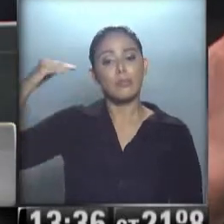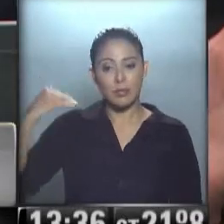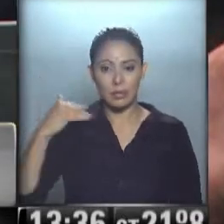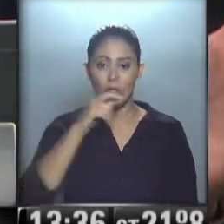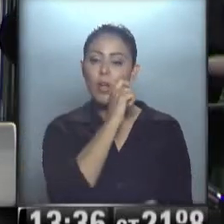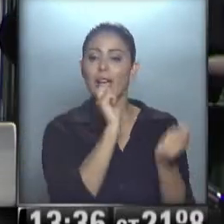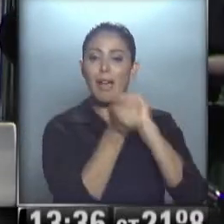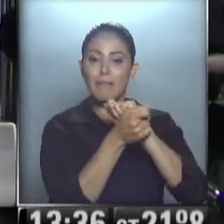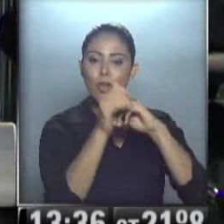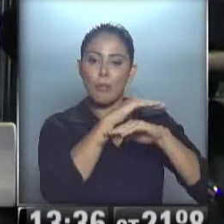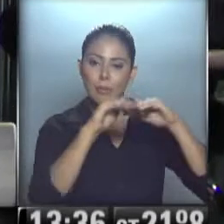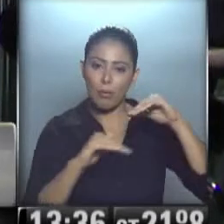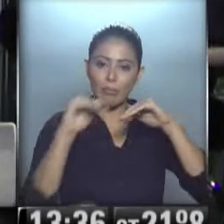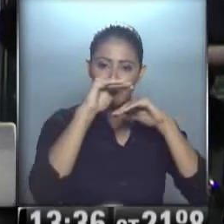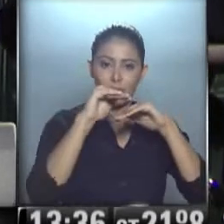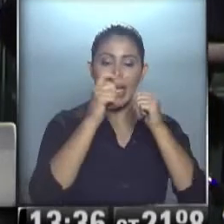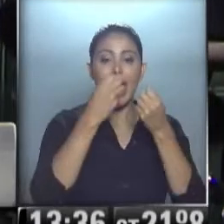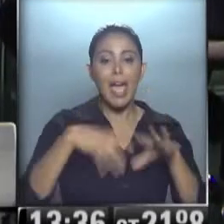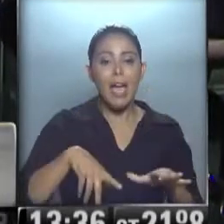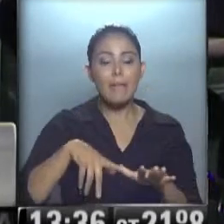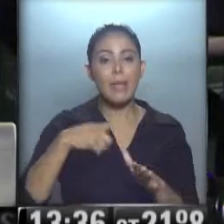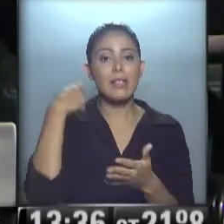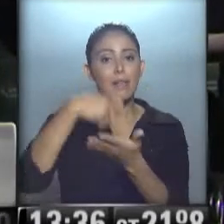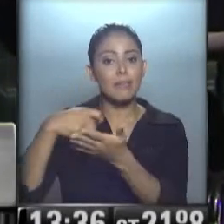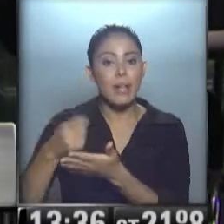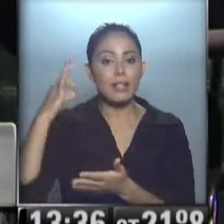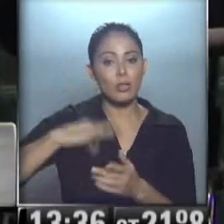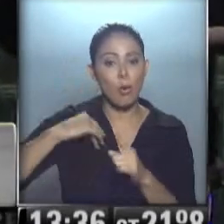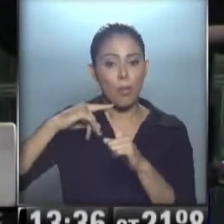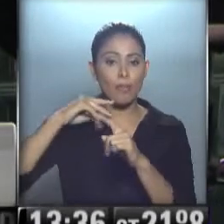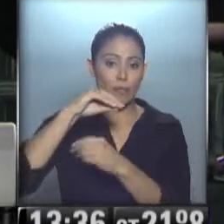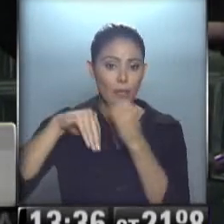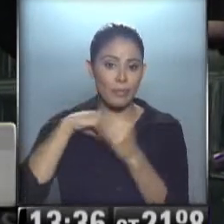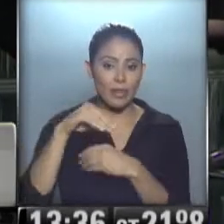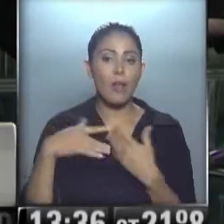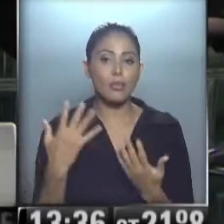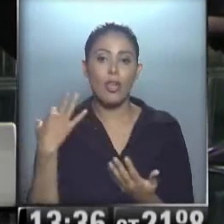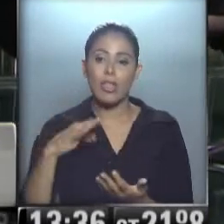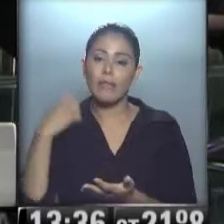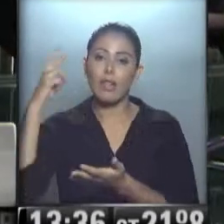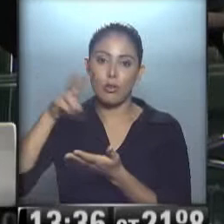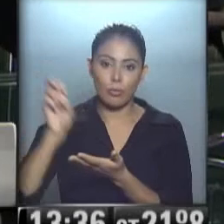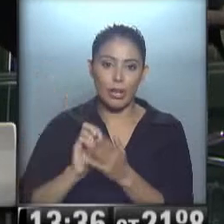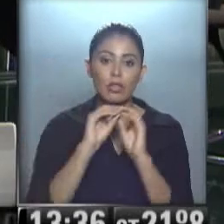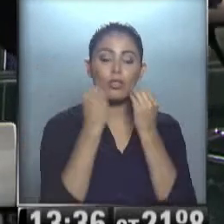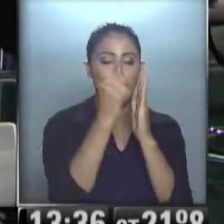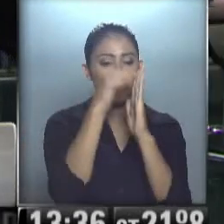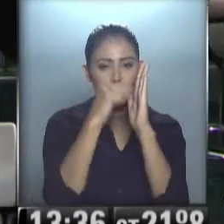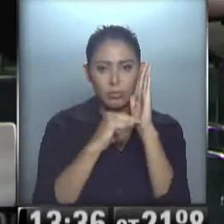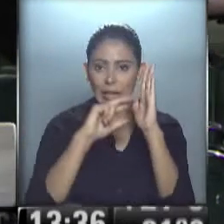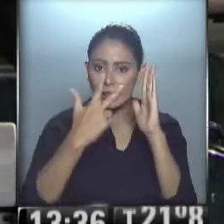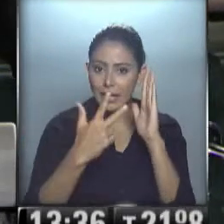modificación de los topes, empezó a liquidar las asignaciones familiares, con lo cual hago referencia a ese retroactivo. Totalizando estos tres puntos,